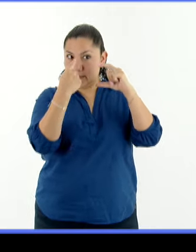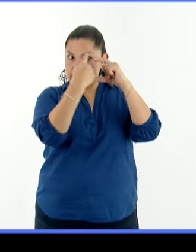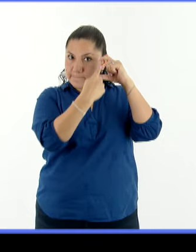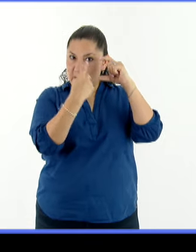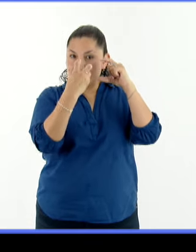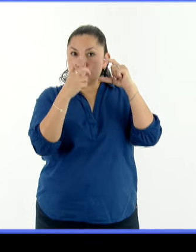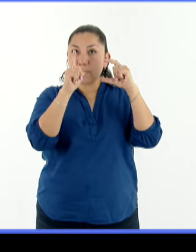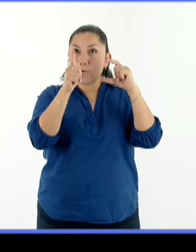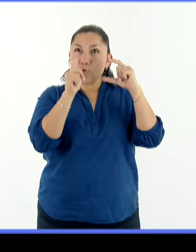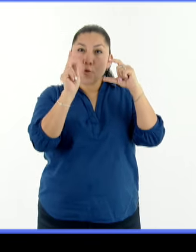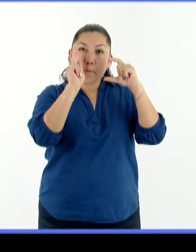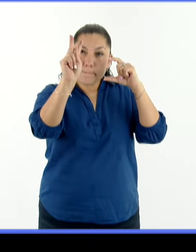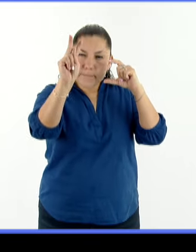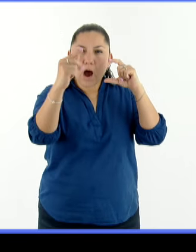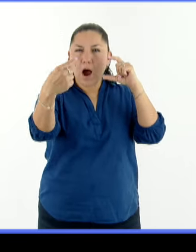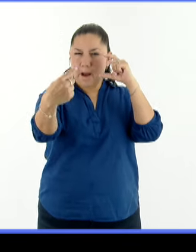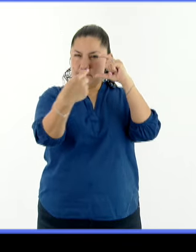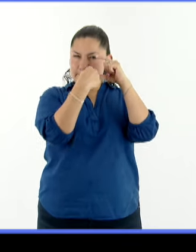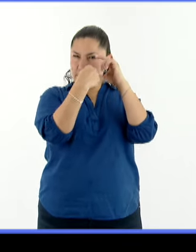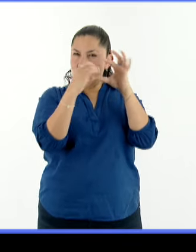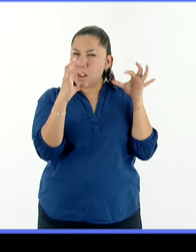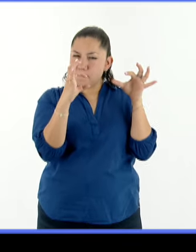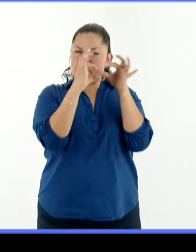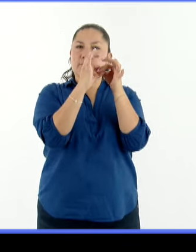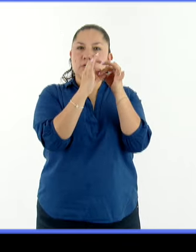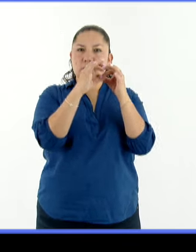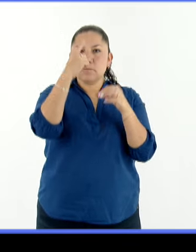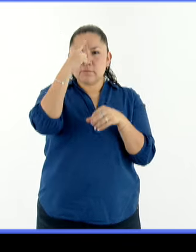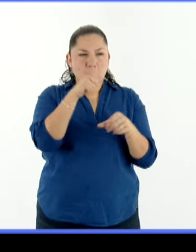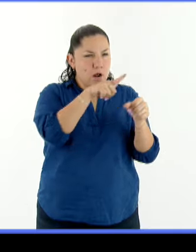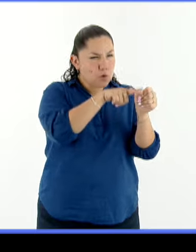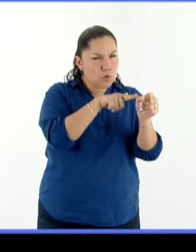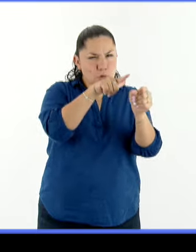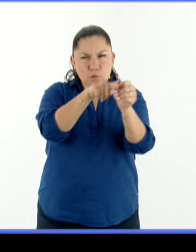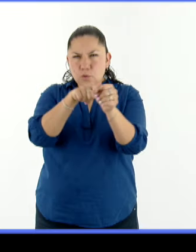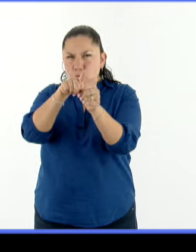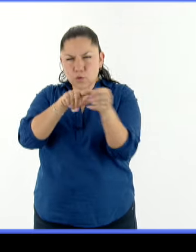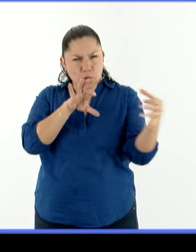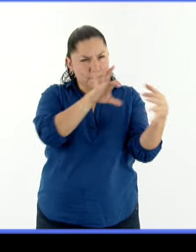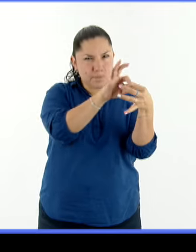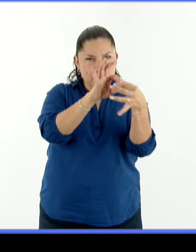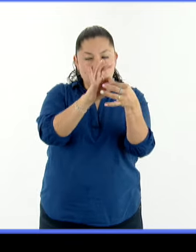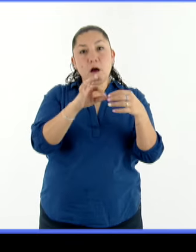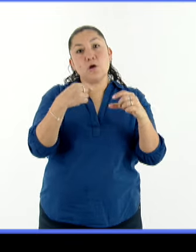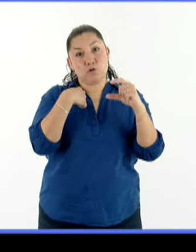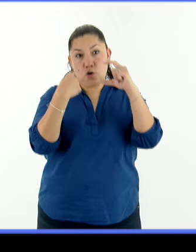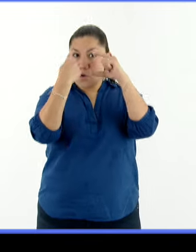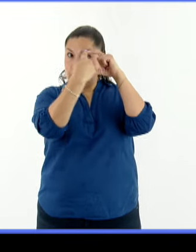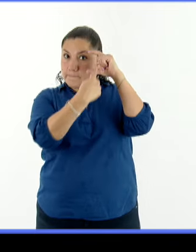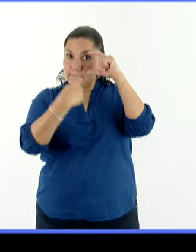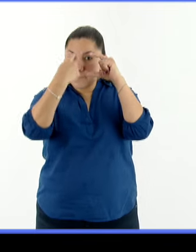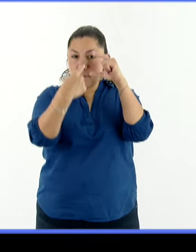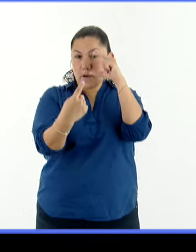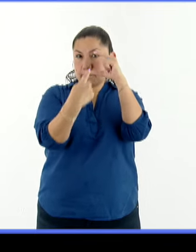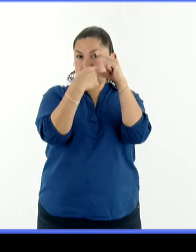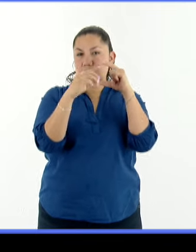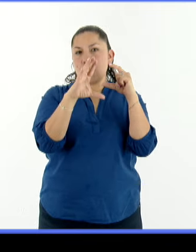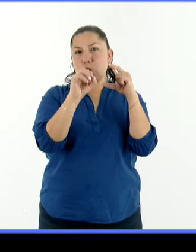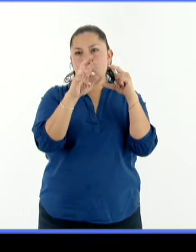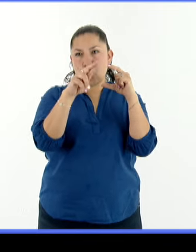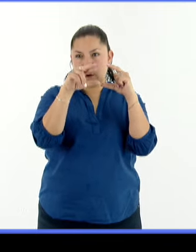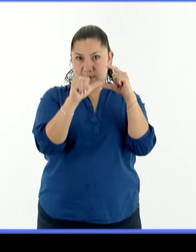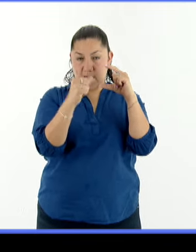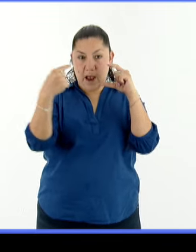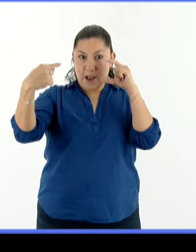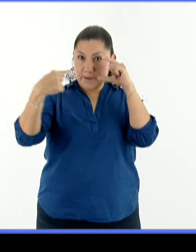luz. Cuando vemos una imagen, la luz que refleja el objeto atraviesa la córnea. Ésta es reflectada y llega